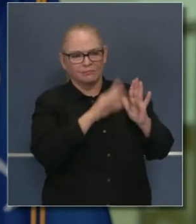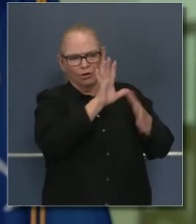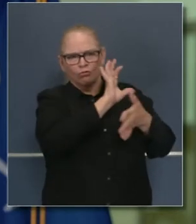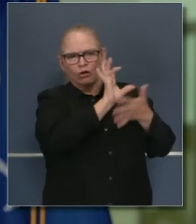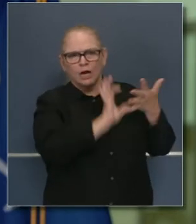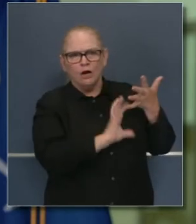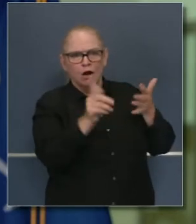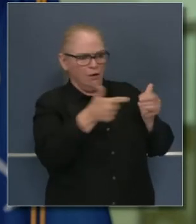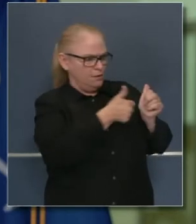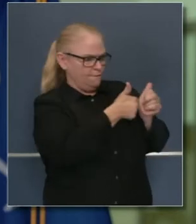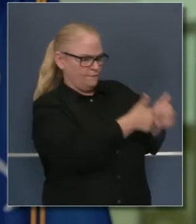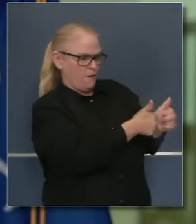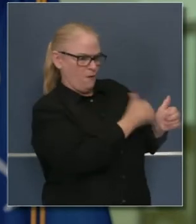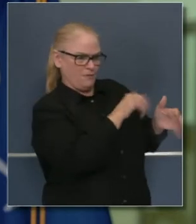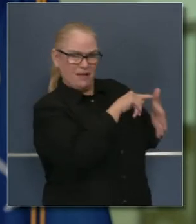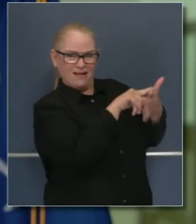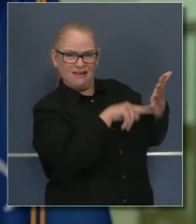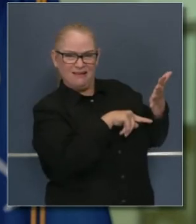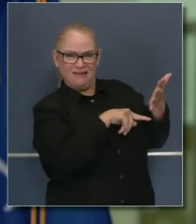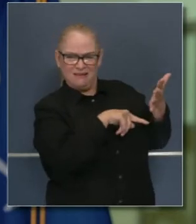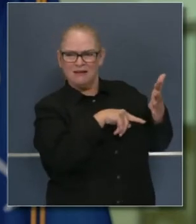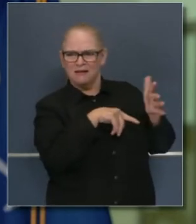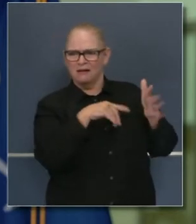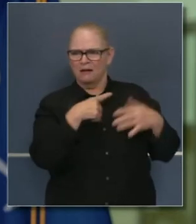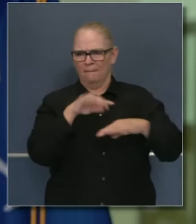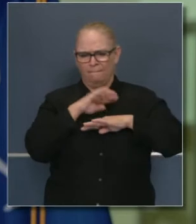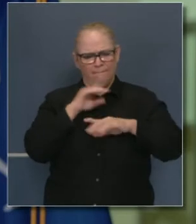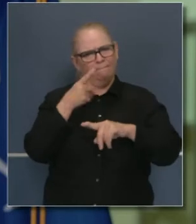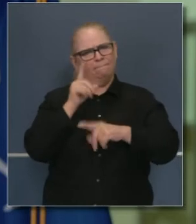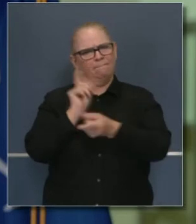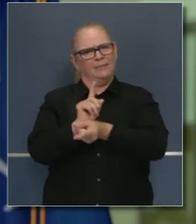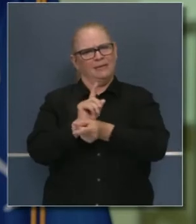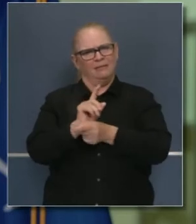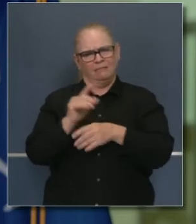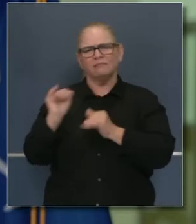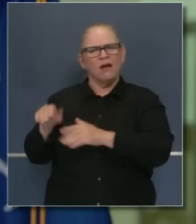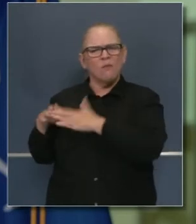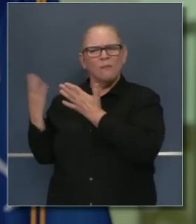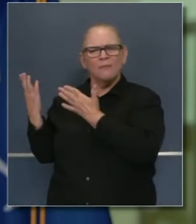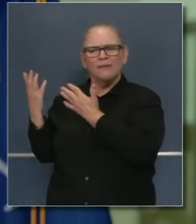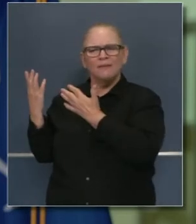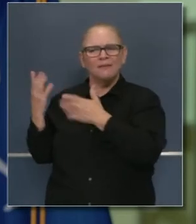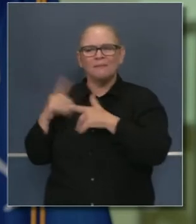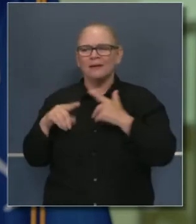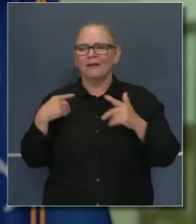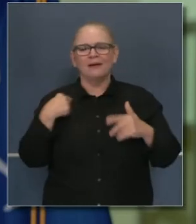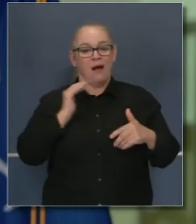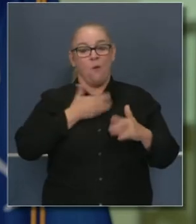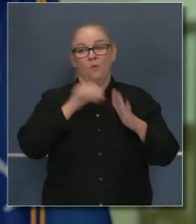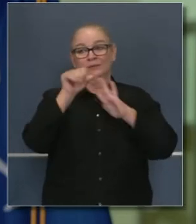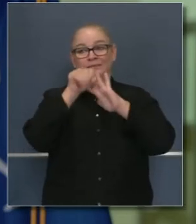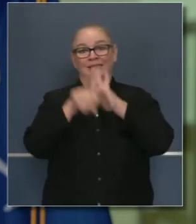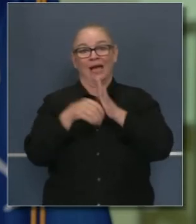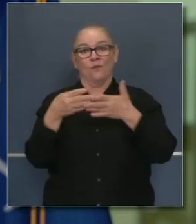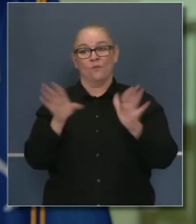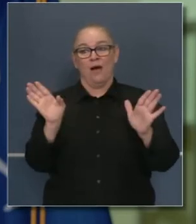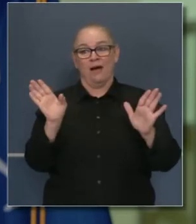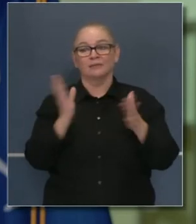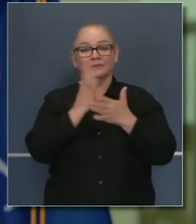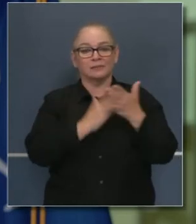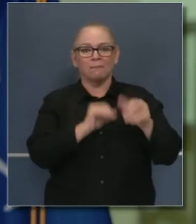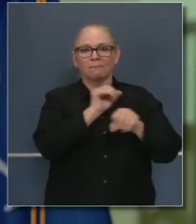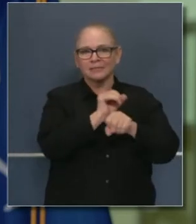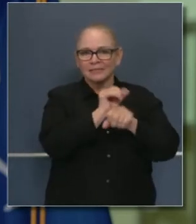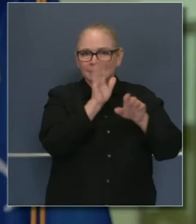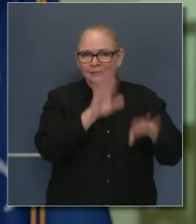claros en cuanto a cualquier cambio subsecuente de nuestras órdenes de salud a nivel del Estado en cuanto a abrir ciertos